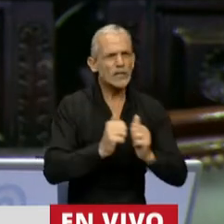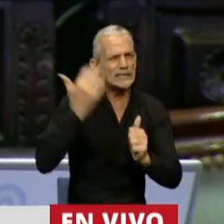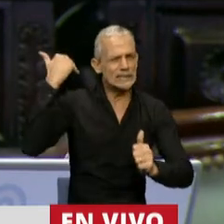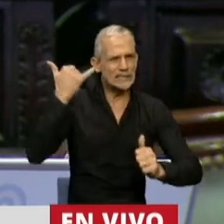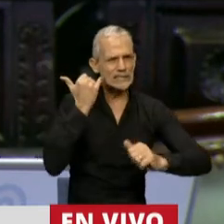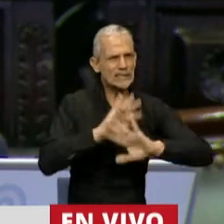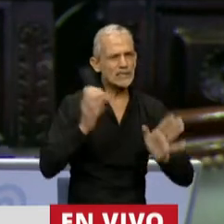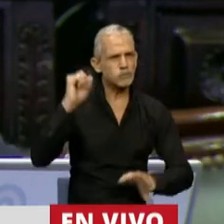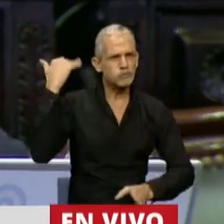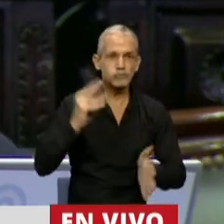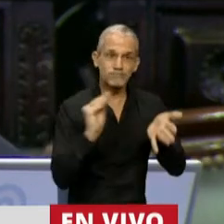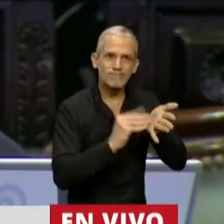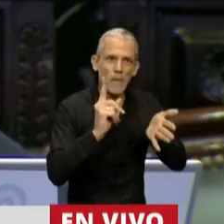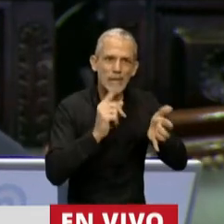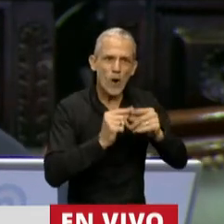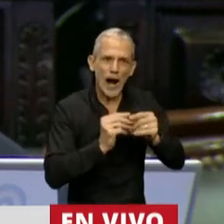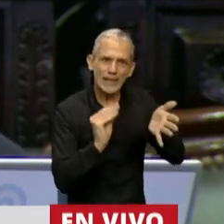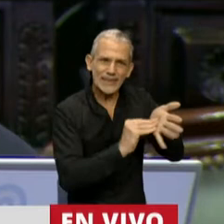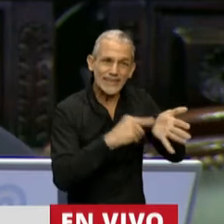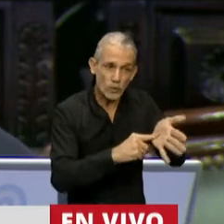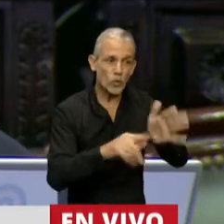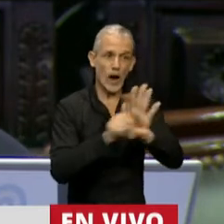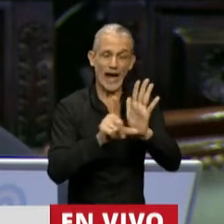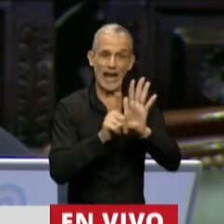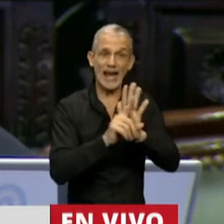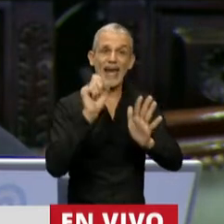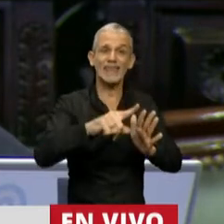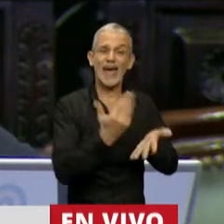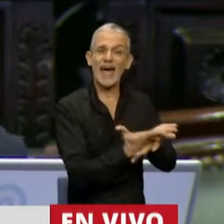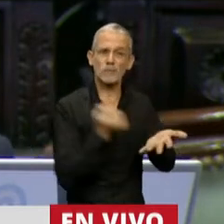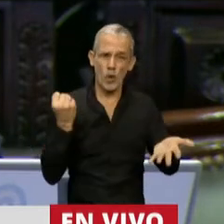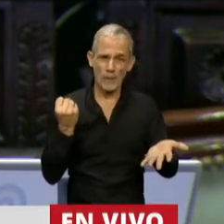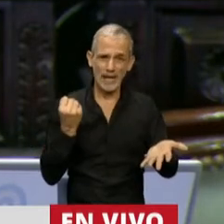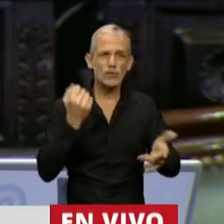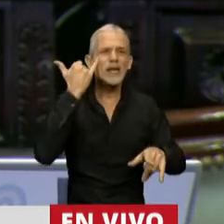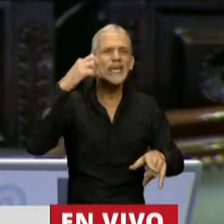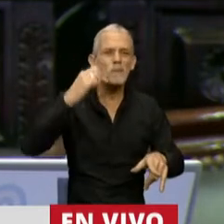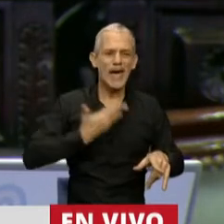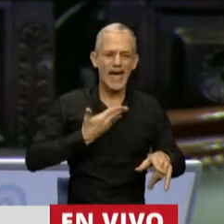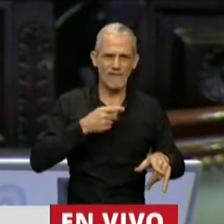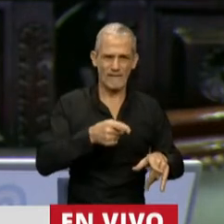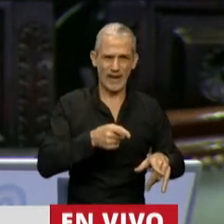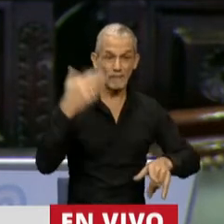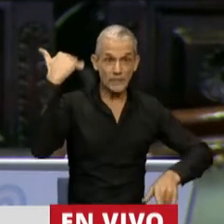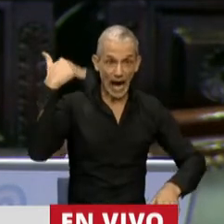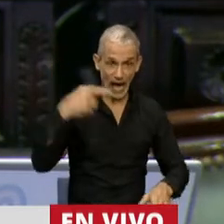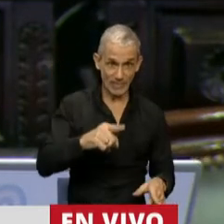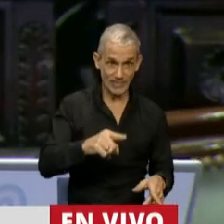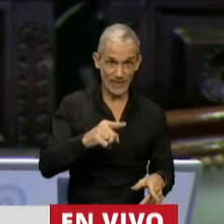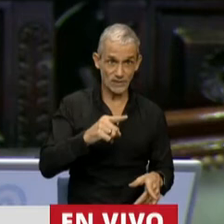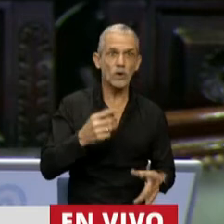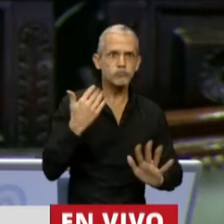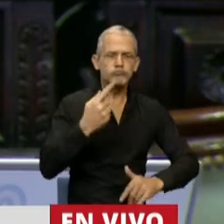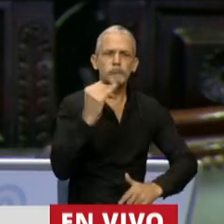ya se incluyó ese mismo artículo en la ley de expropiación de YPF, y en ese momento fue